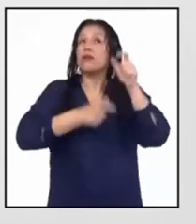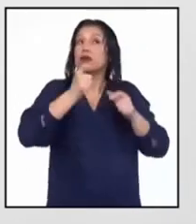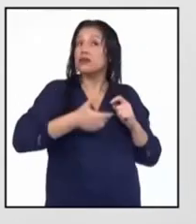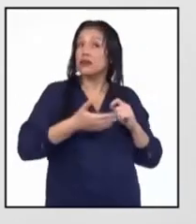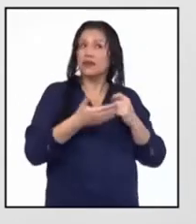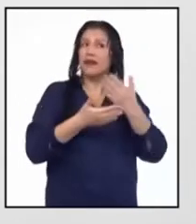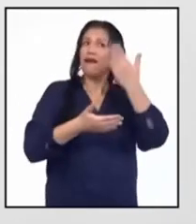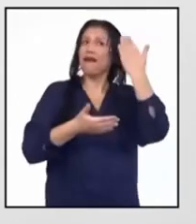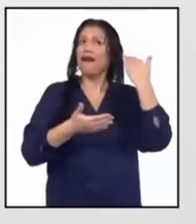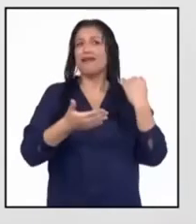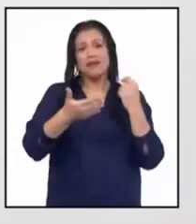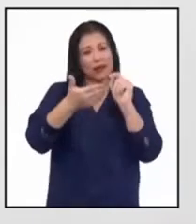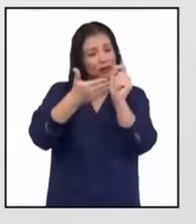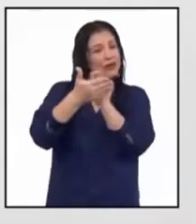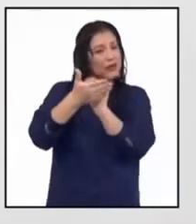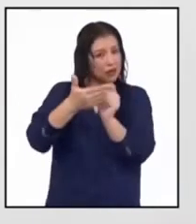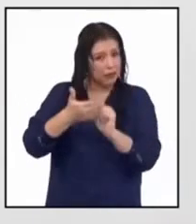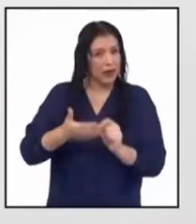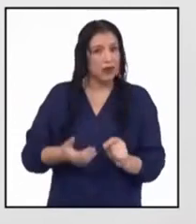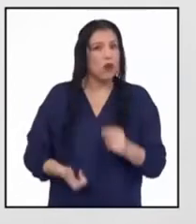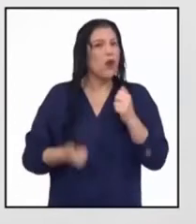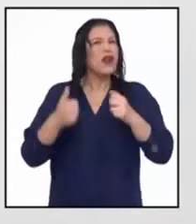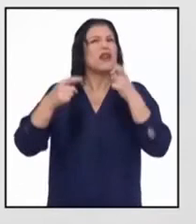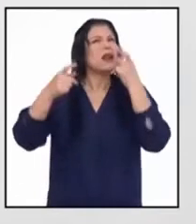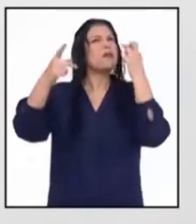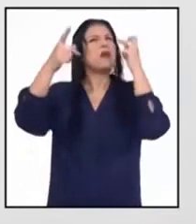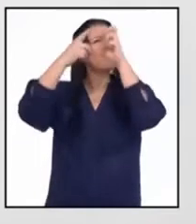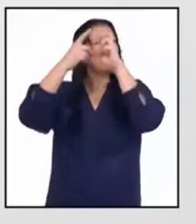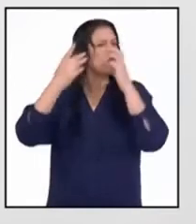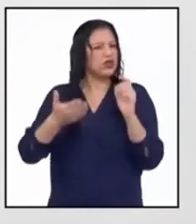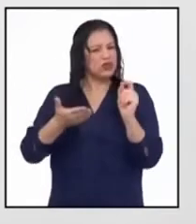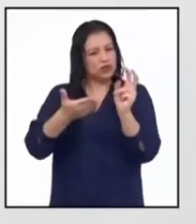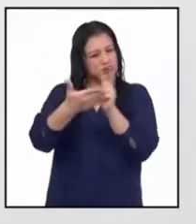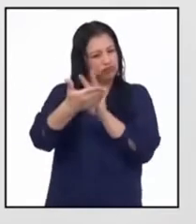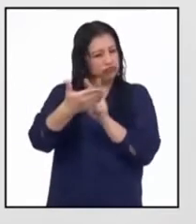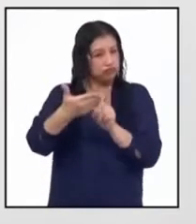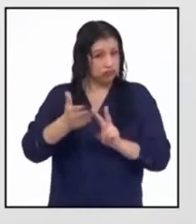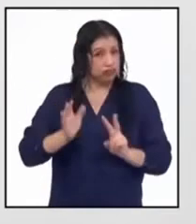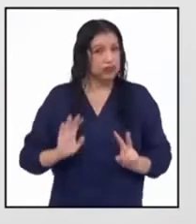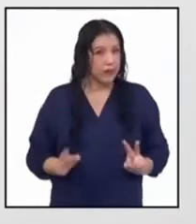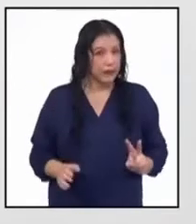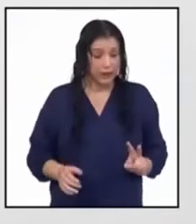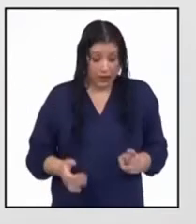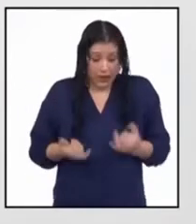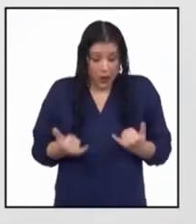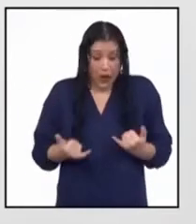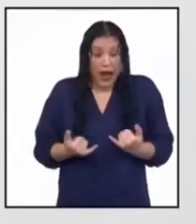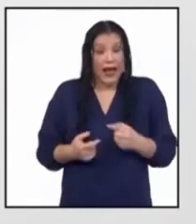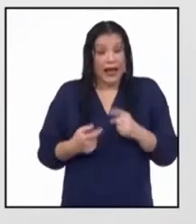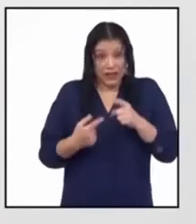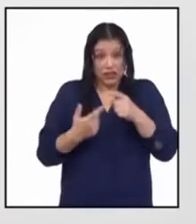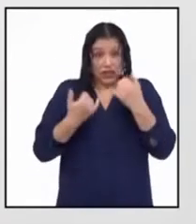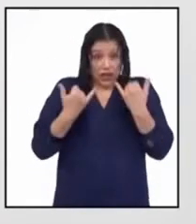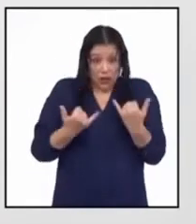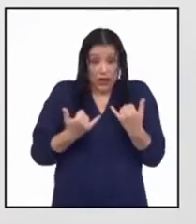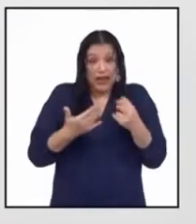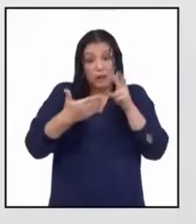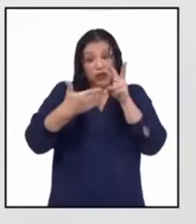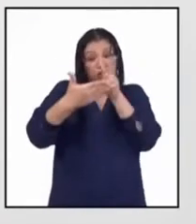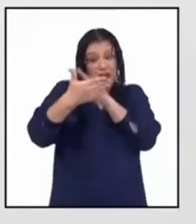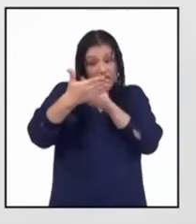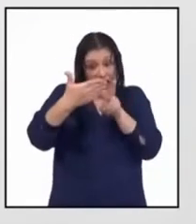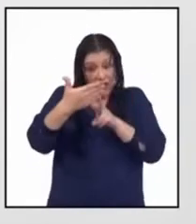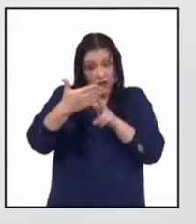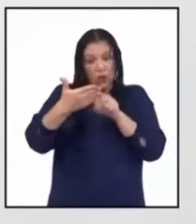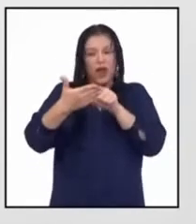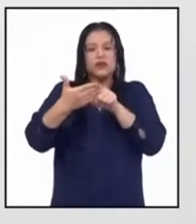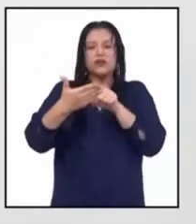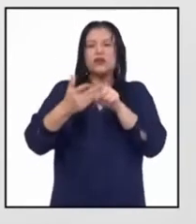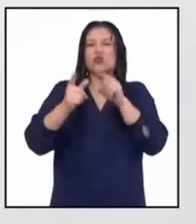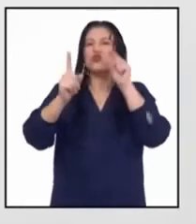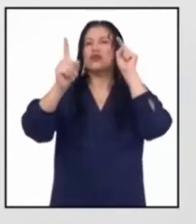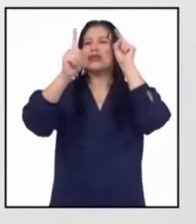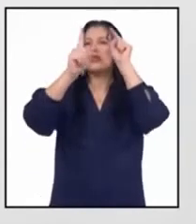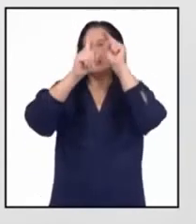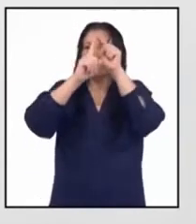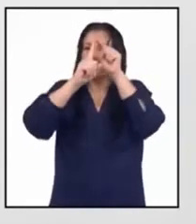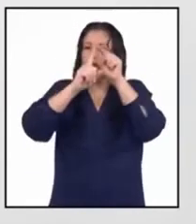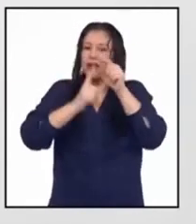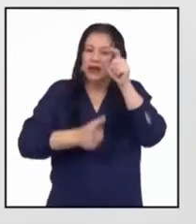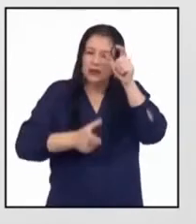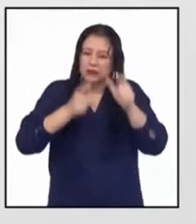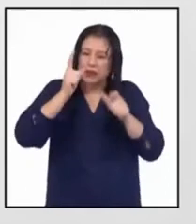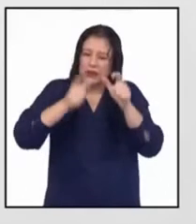en el propósito del texto. En este caso, en particular, hay una intención de que